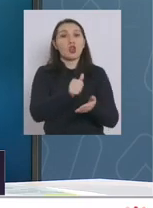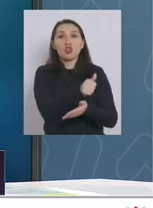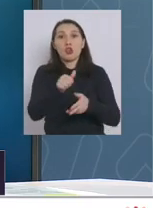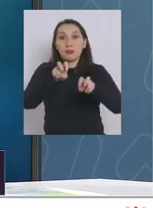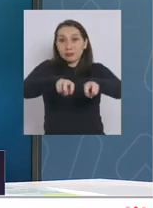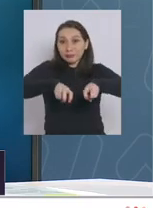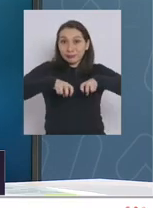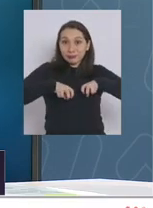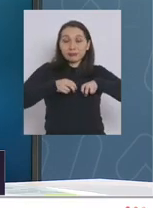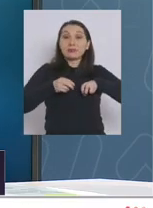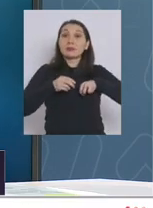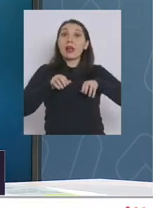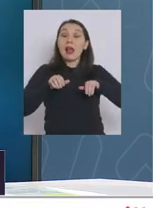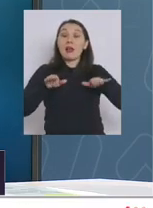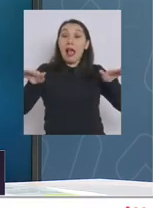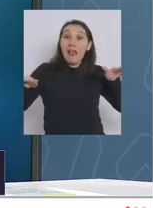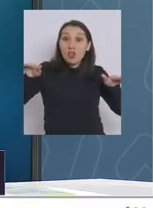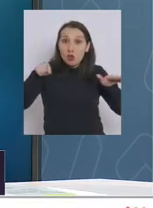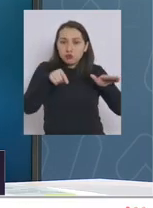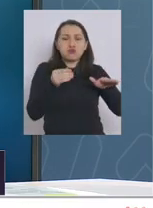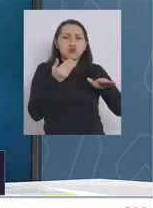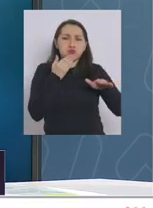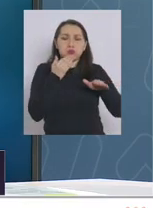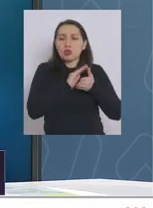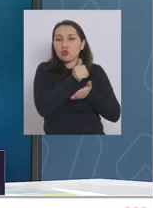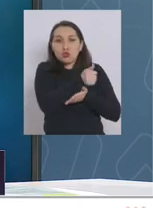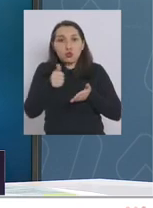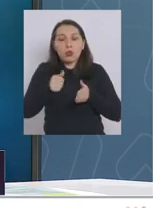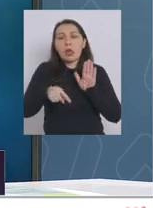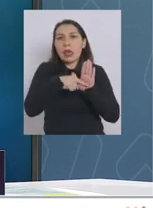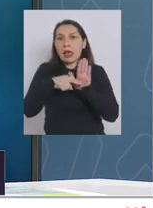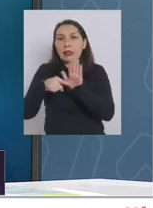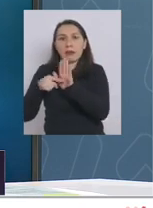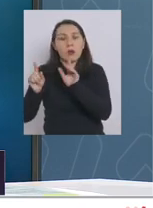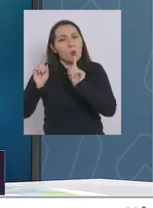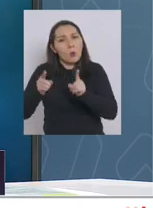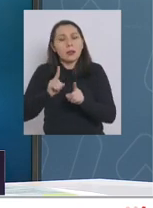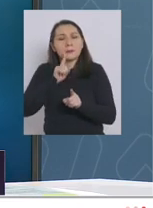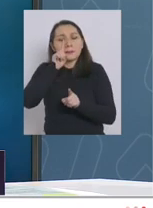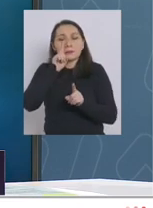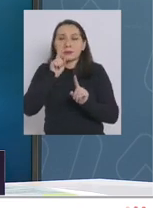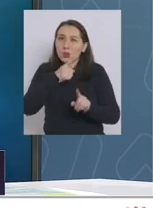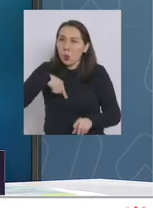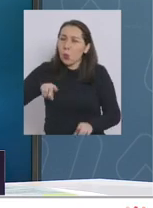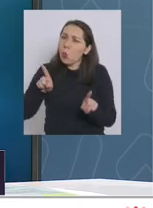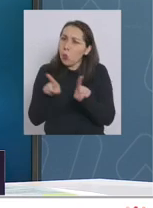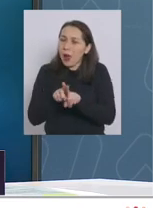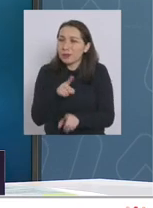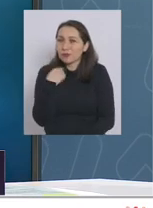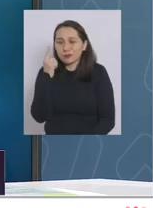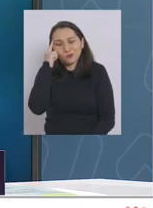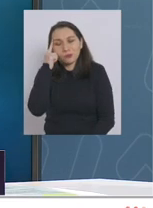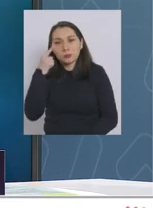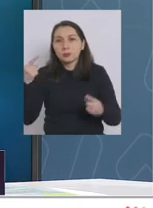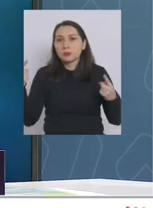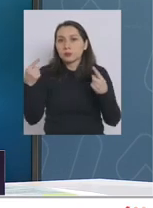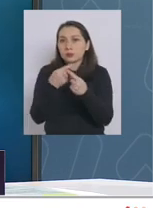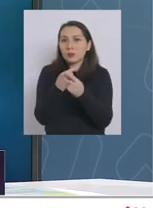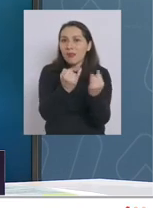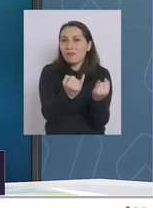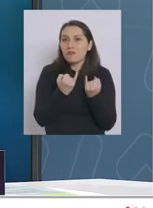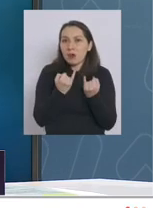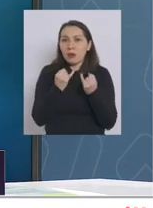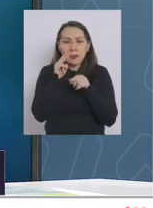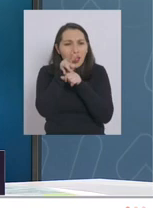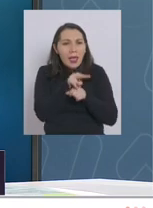pasajeros por la búsqueda activa del aeropuerto y todos resultaron negativos, no obstante ello nosotros realizamos cruces con las bases de